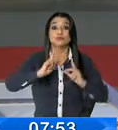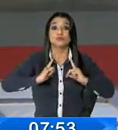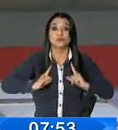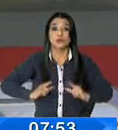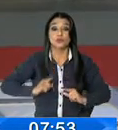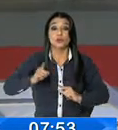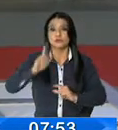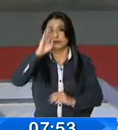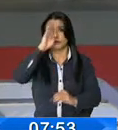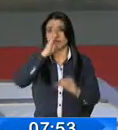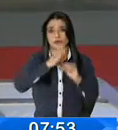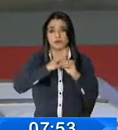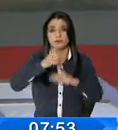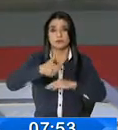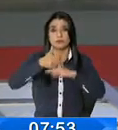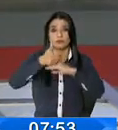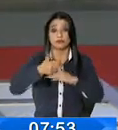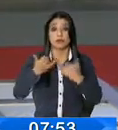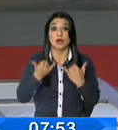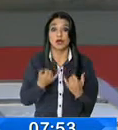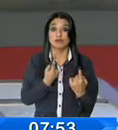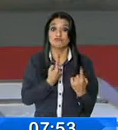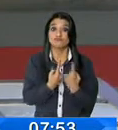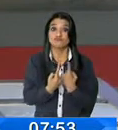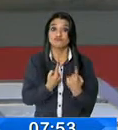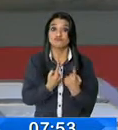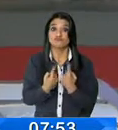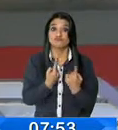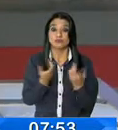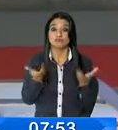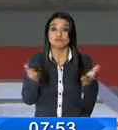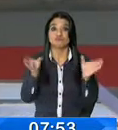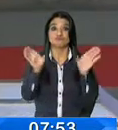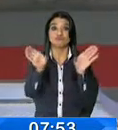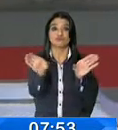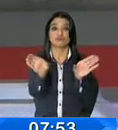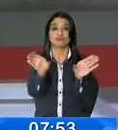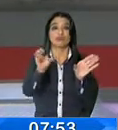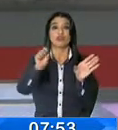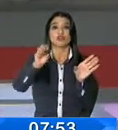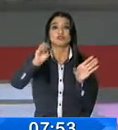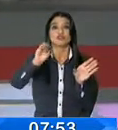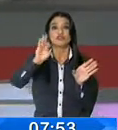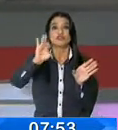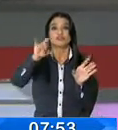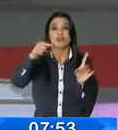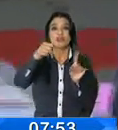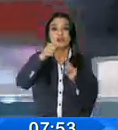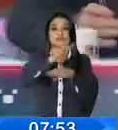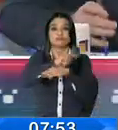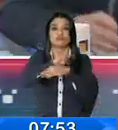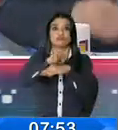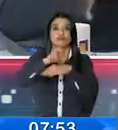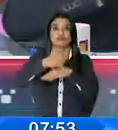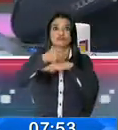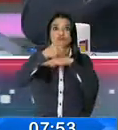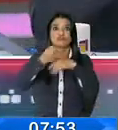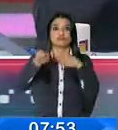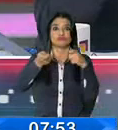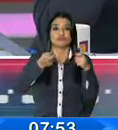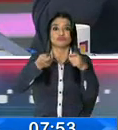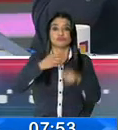misión que tienen las autoridades. Voy a conversar en pantalla dividida con Safrina Grunauer, es la supervisora de la Agencia de Control del